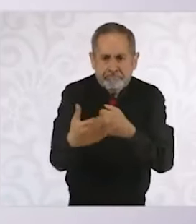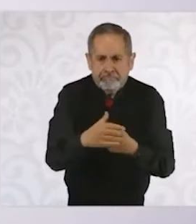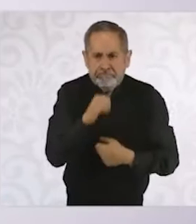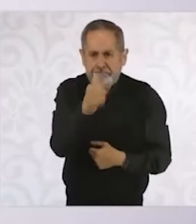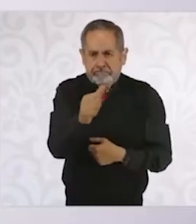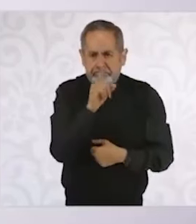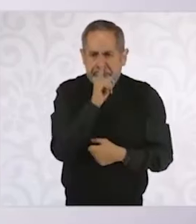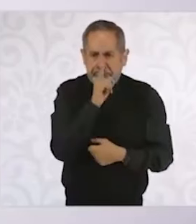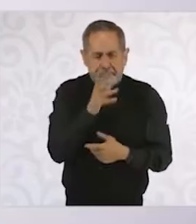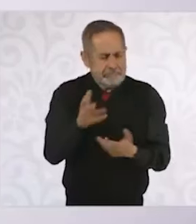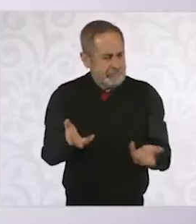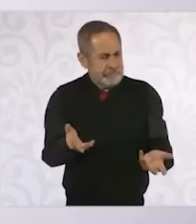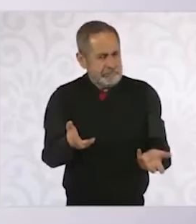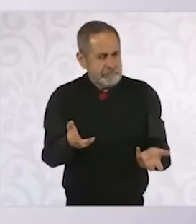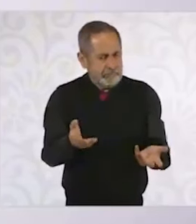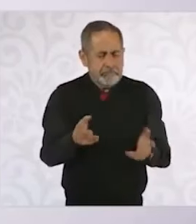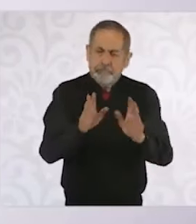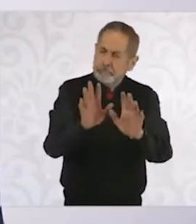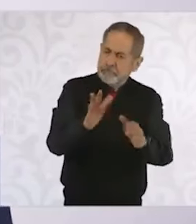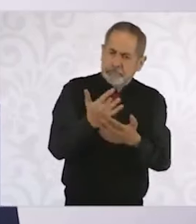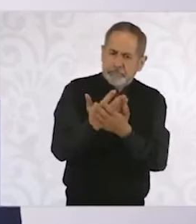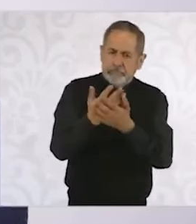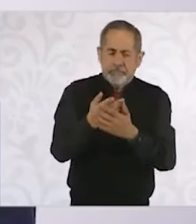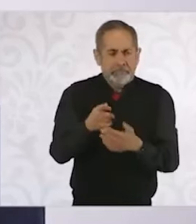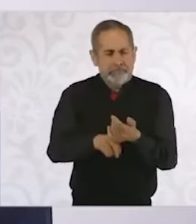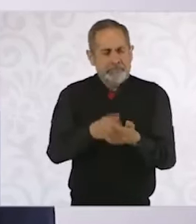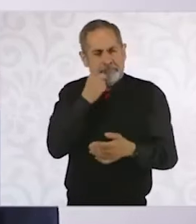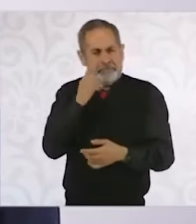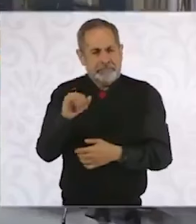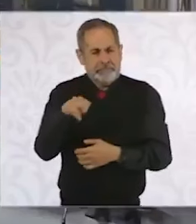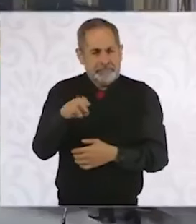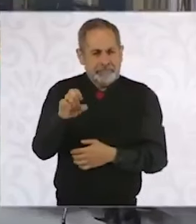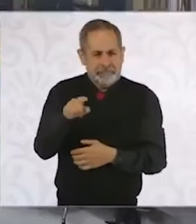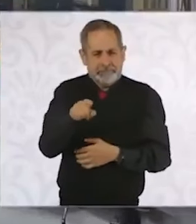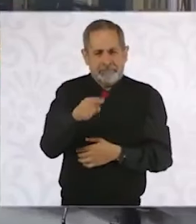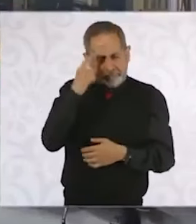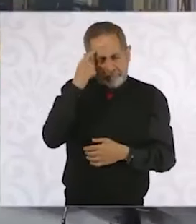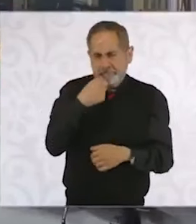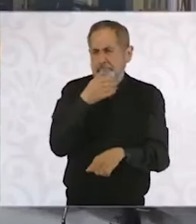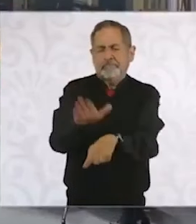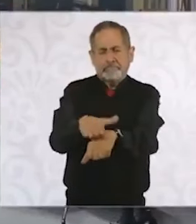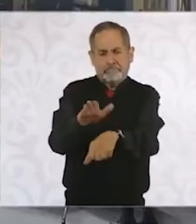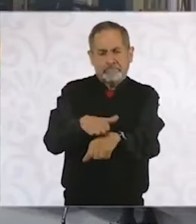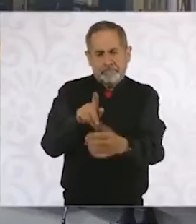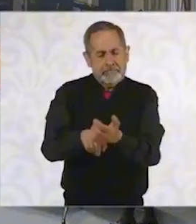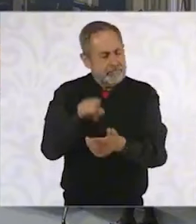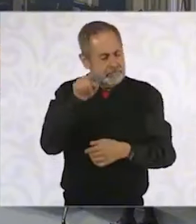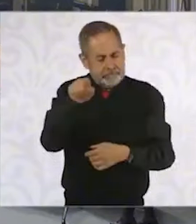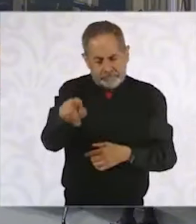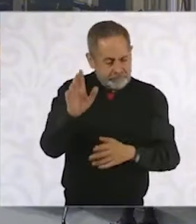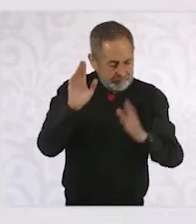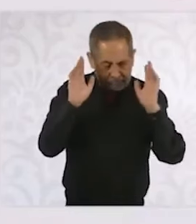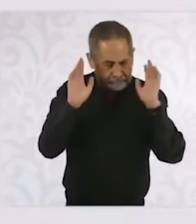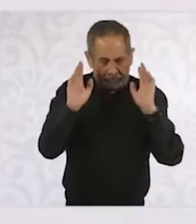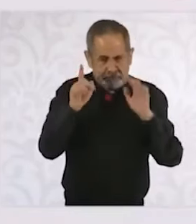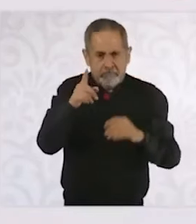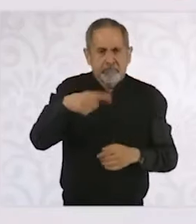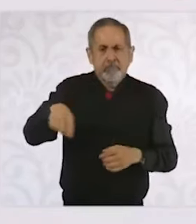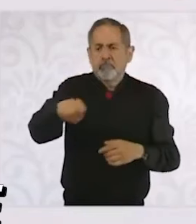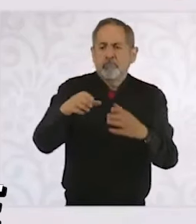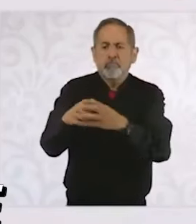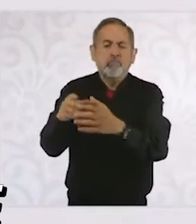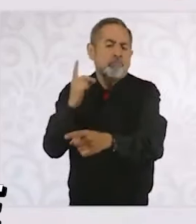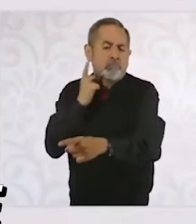Entonces, ahí sí vamos a esperar a ver qué dice el INE, pero ahí sí un llamado al Poder